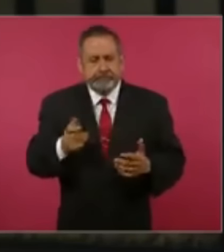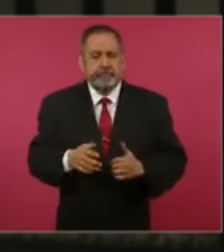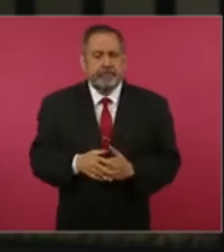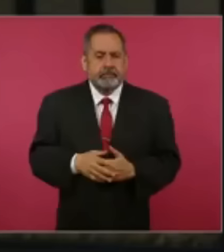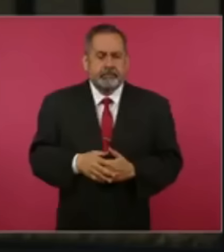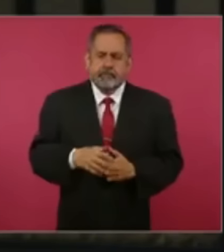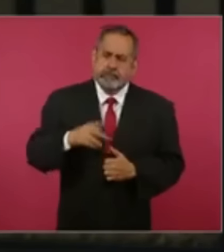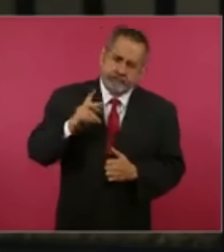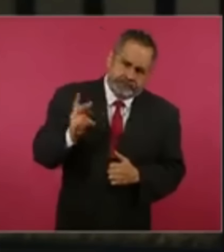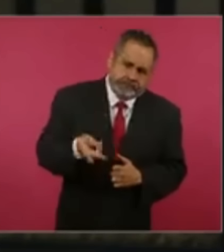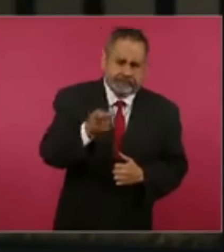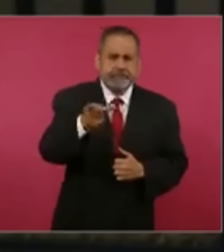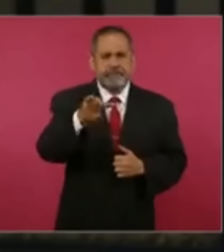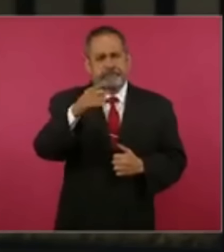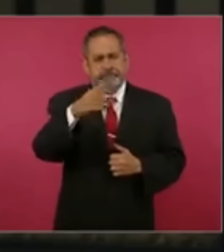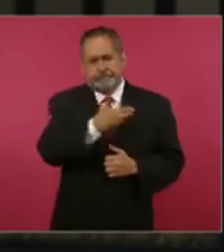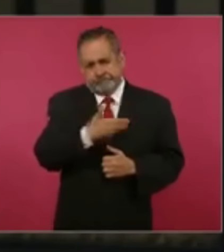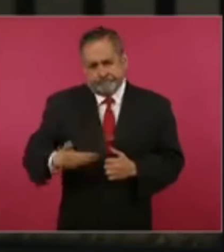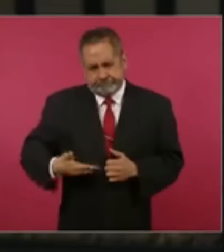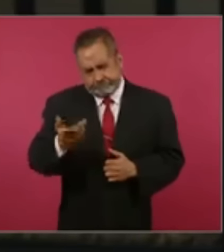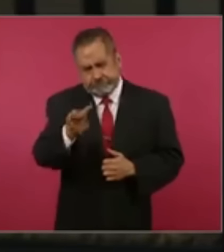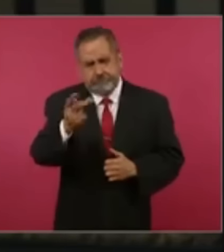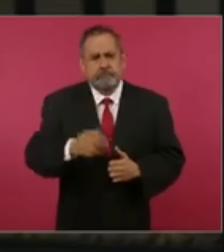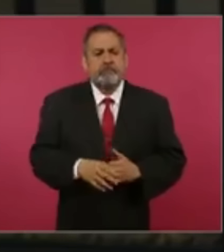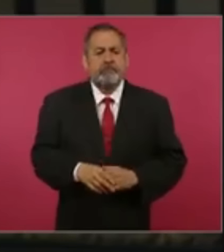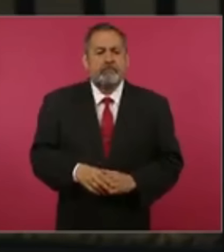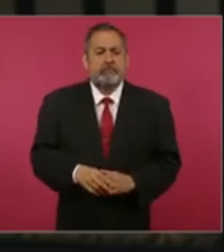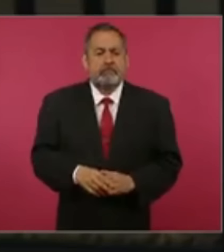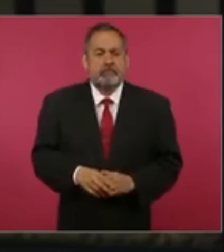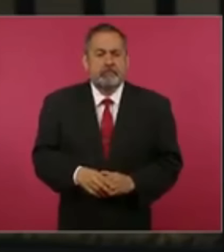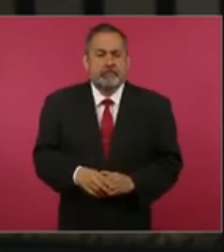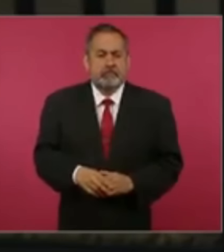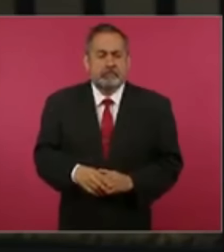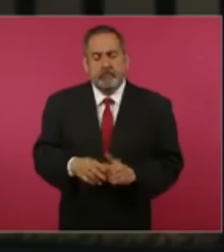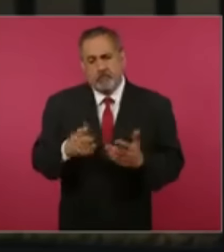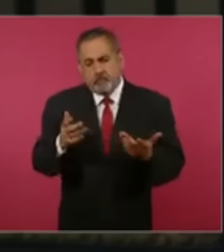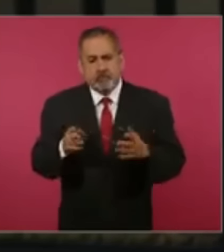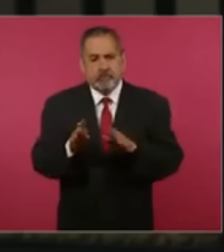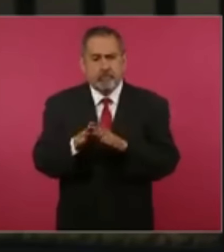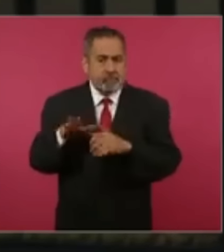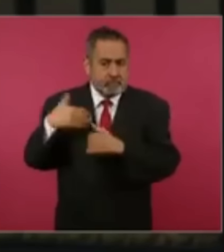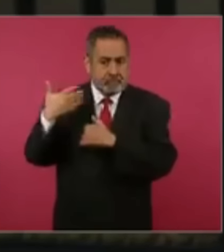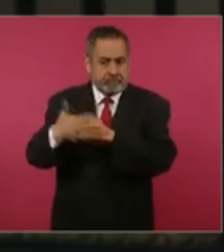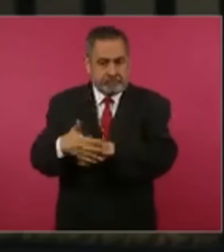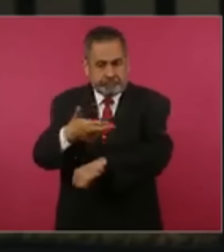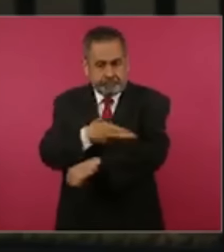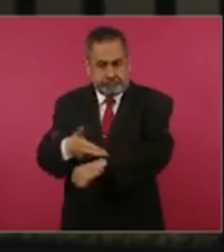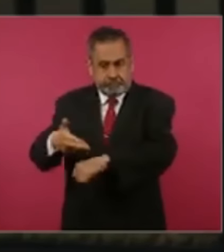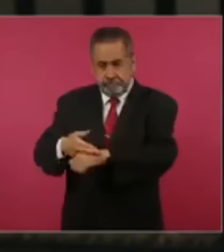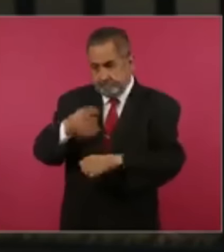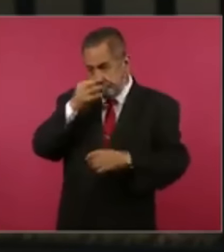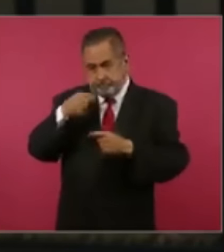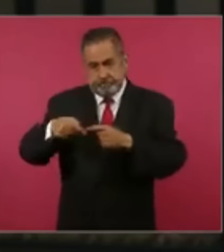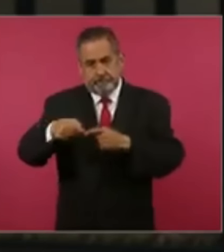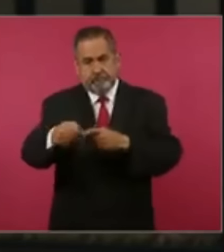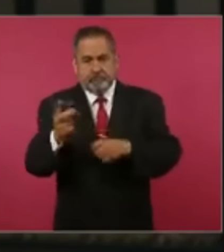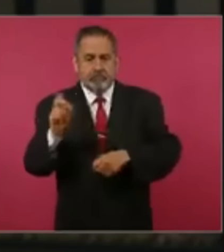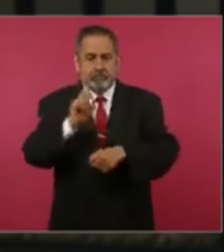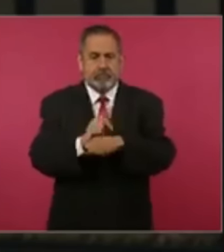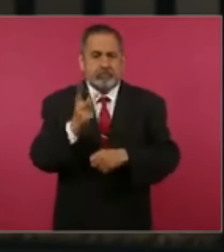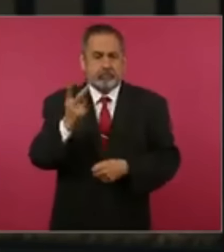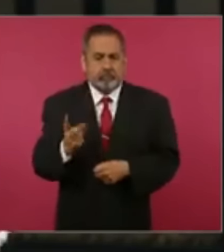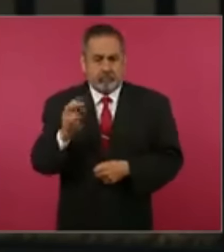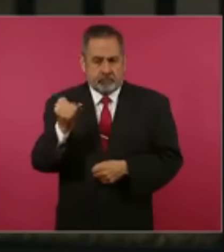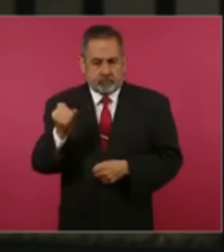preguntarle, señor presidente, ¿han tomado o más bien tomarán medidas este próximo 2 de junio